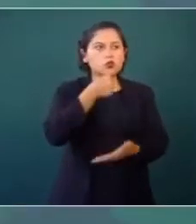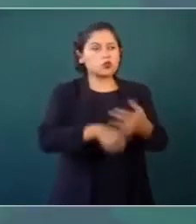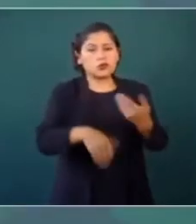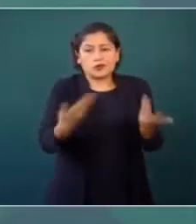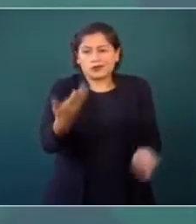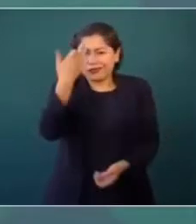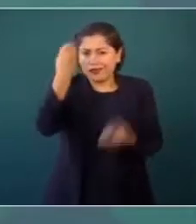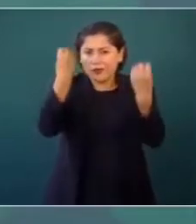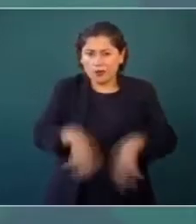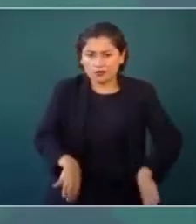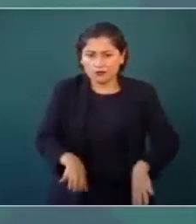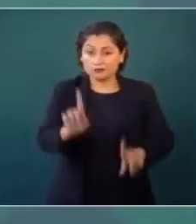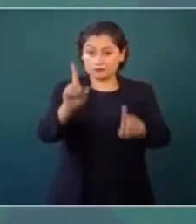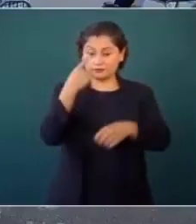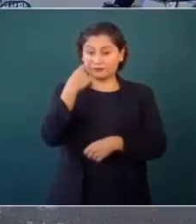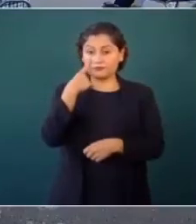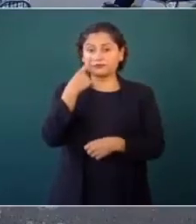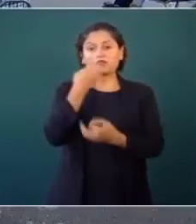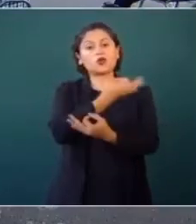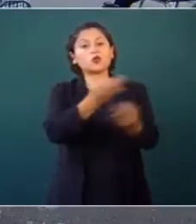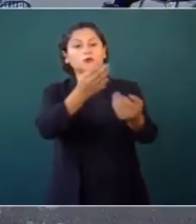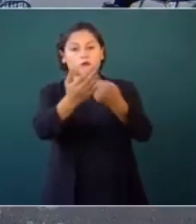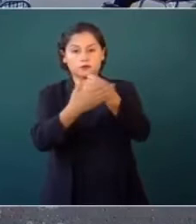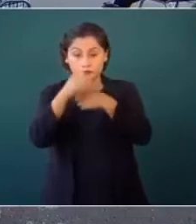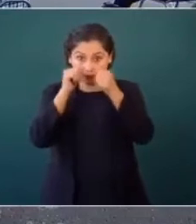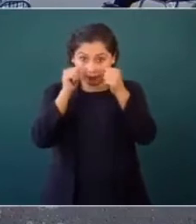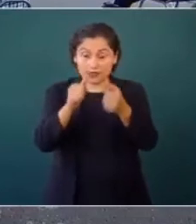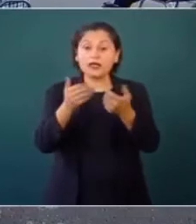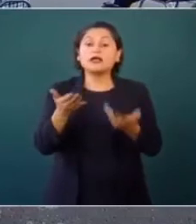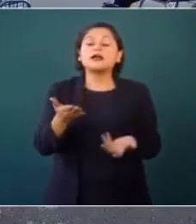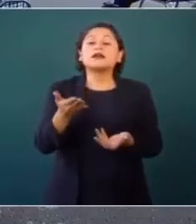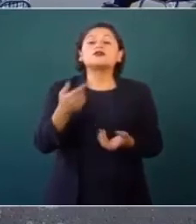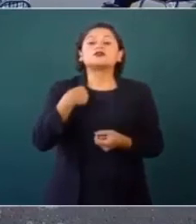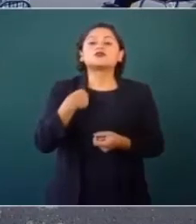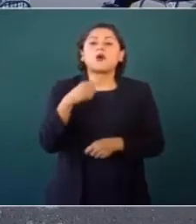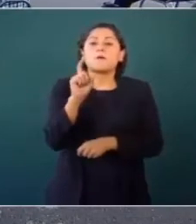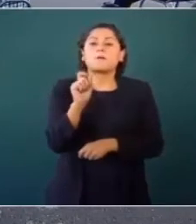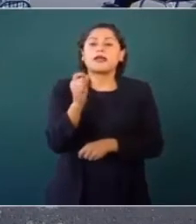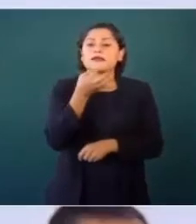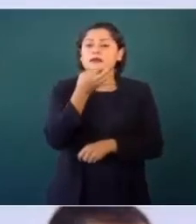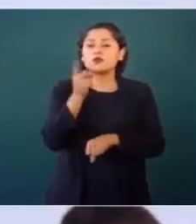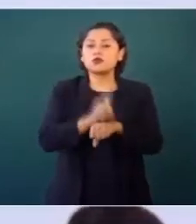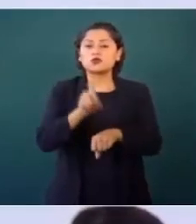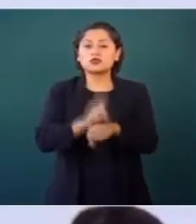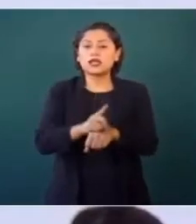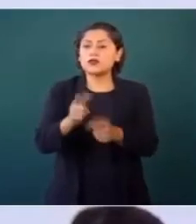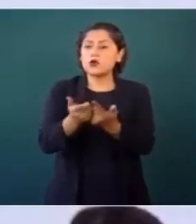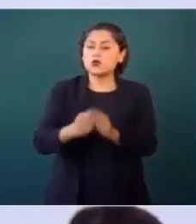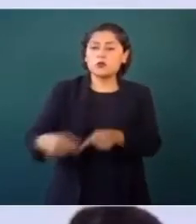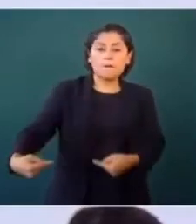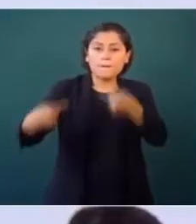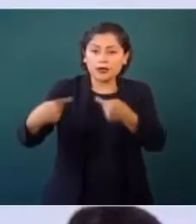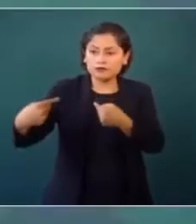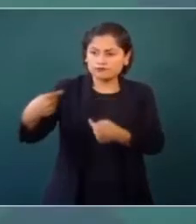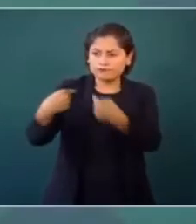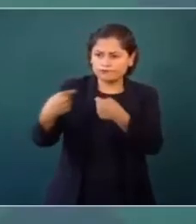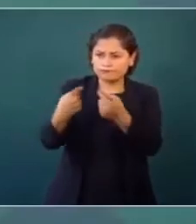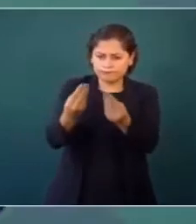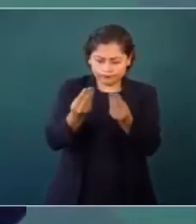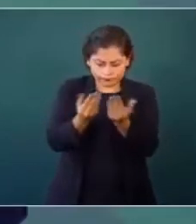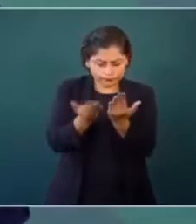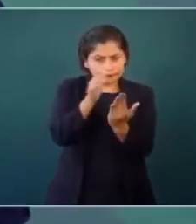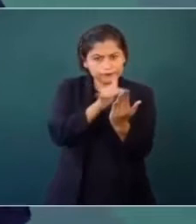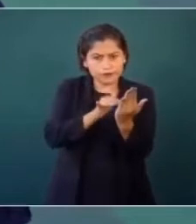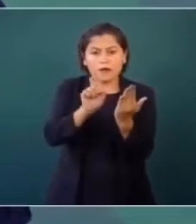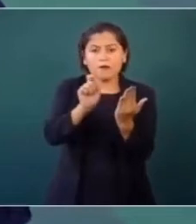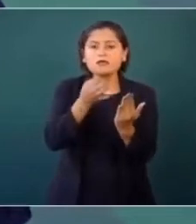les comento. Yo le dedico cerca de unos 20 minutos diarios a revisar todas las notas que mis adversarios mandan a escribir sobre mí. Demasiada pérdida